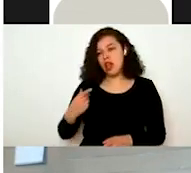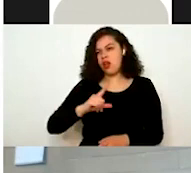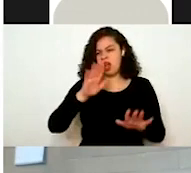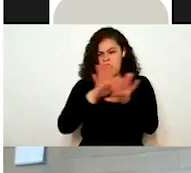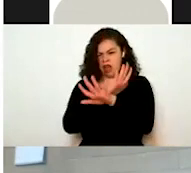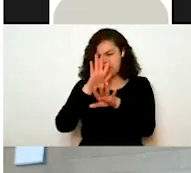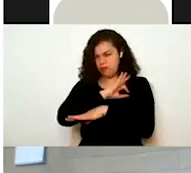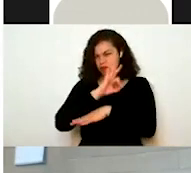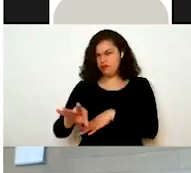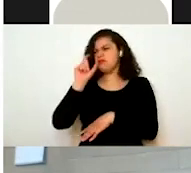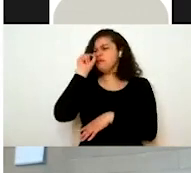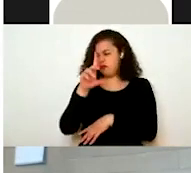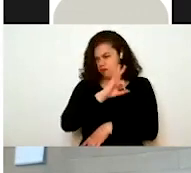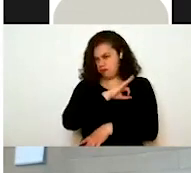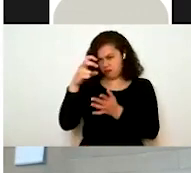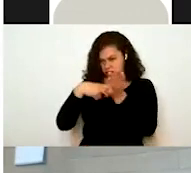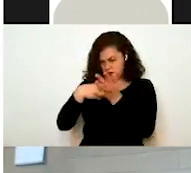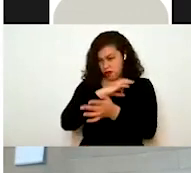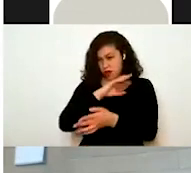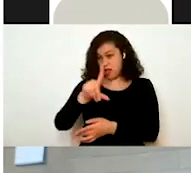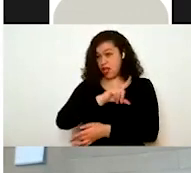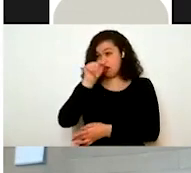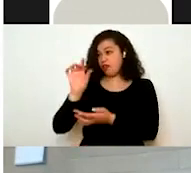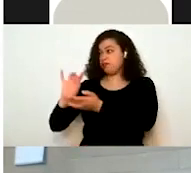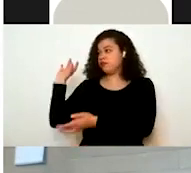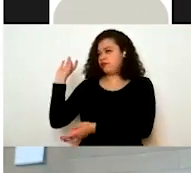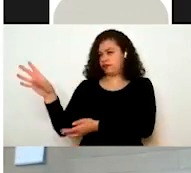pueden editar y ya después, posteriormente, lo envían, ¿no?